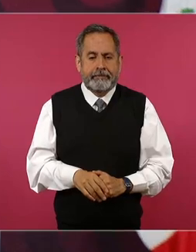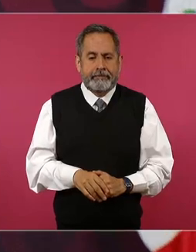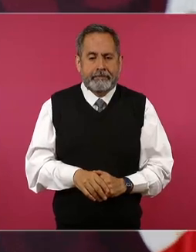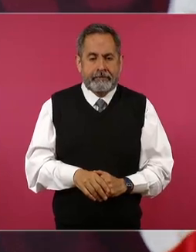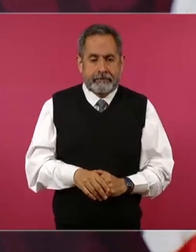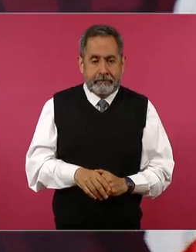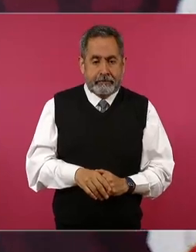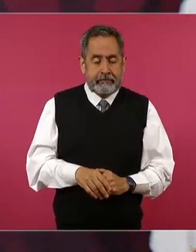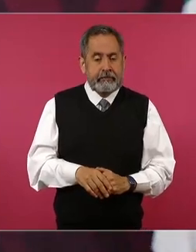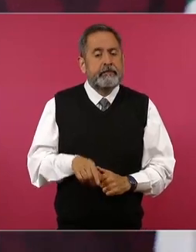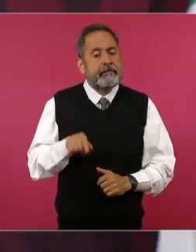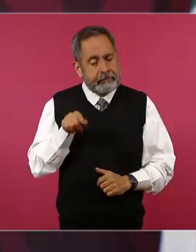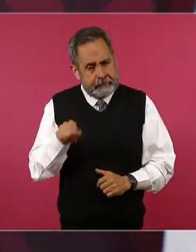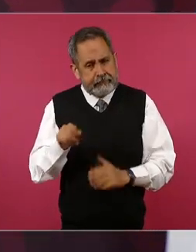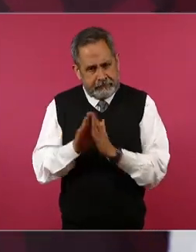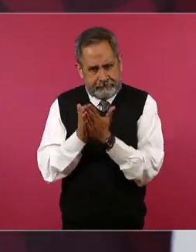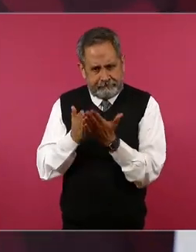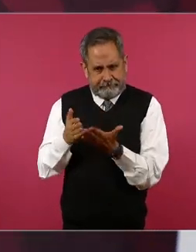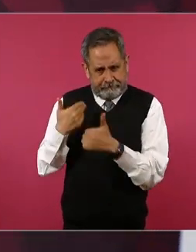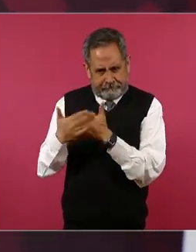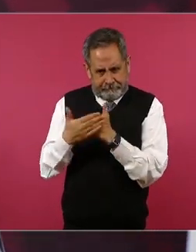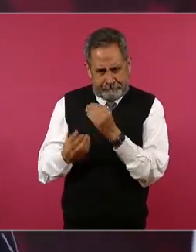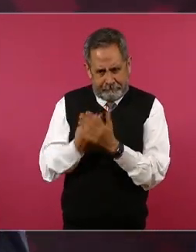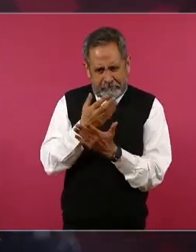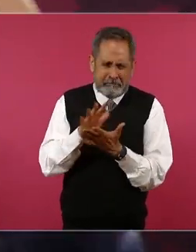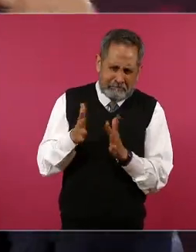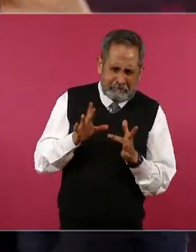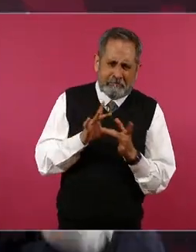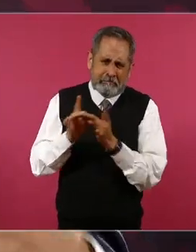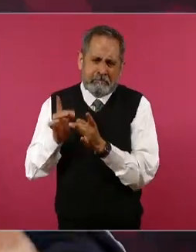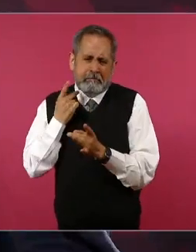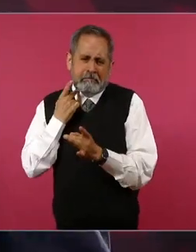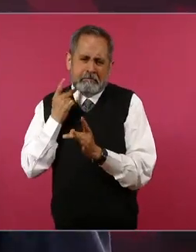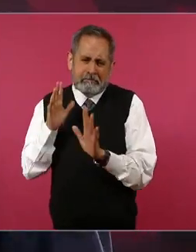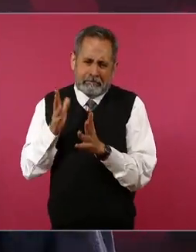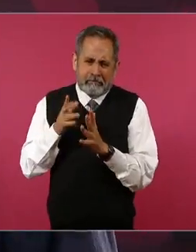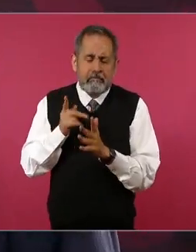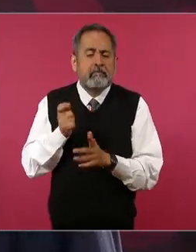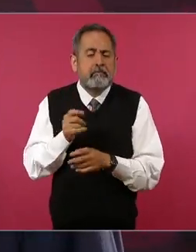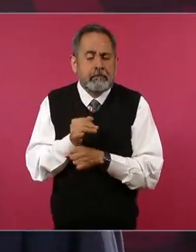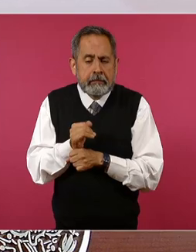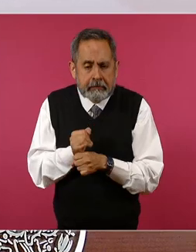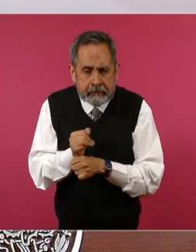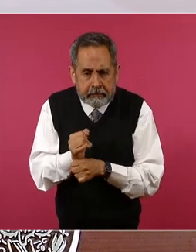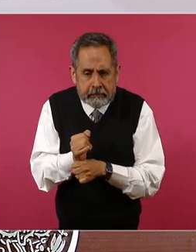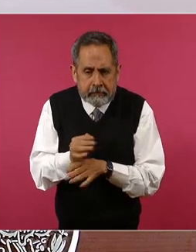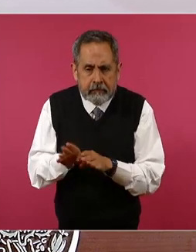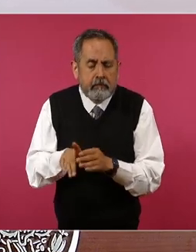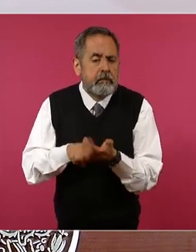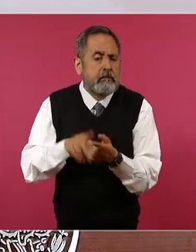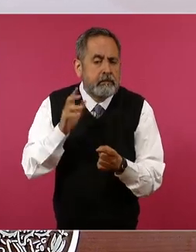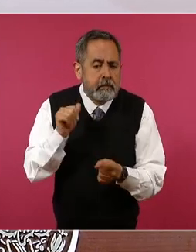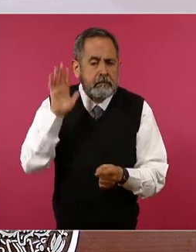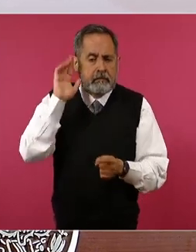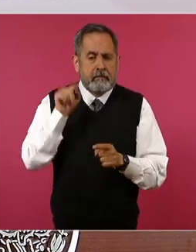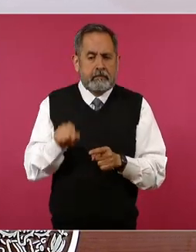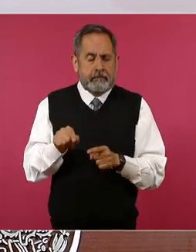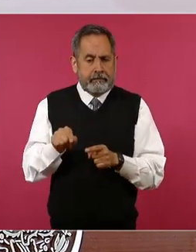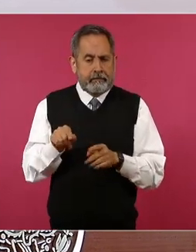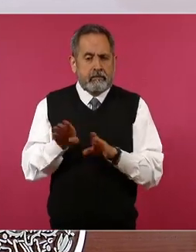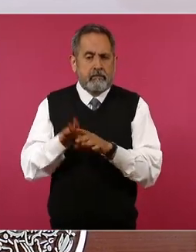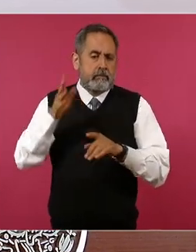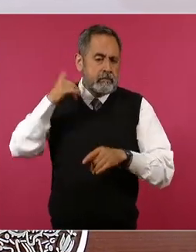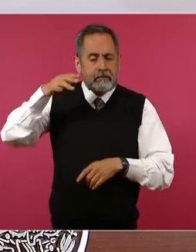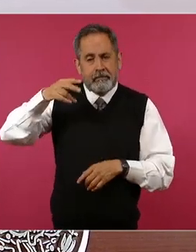este tiene que ver con la política pero es una investigación sobre el